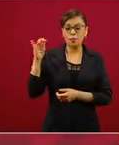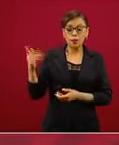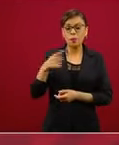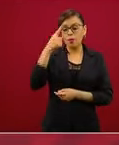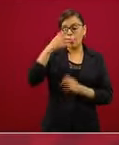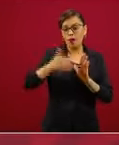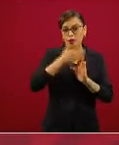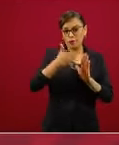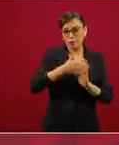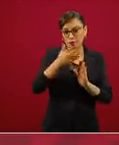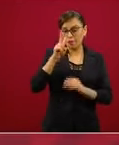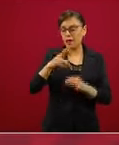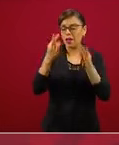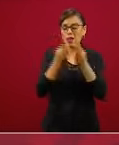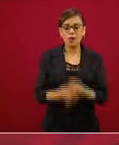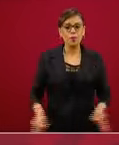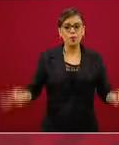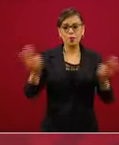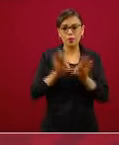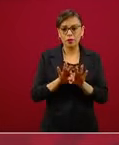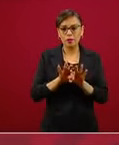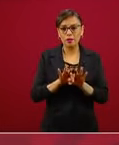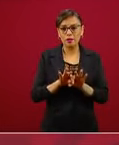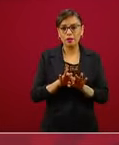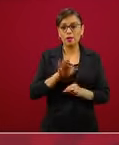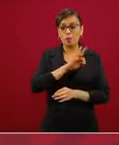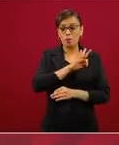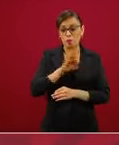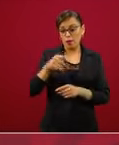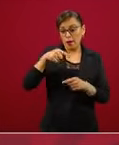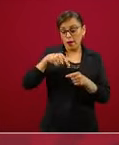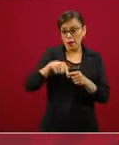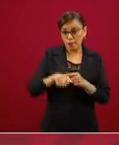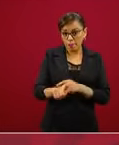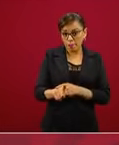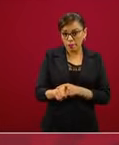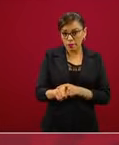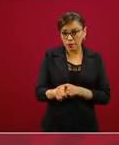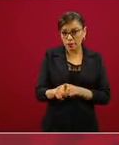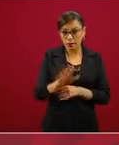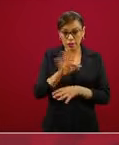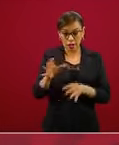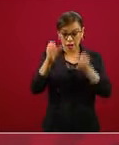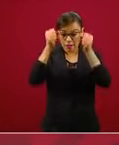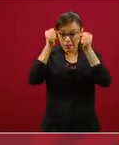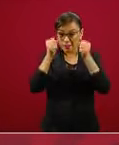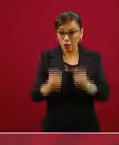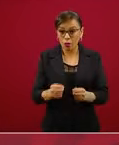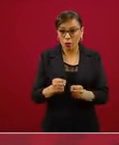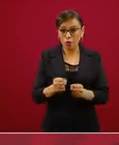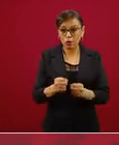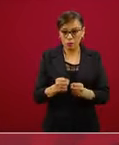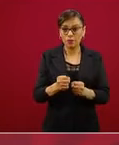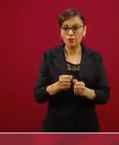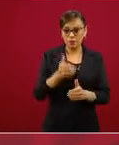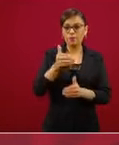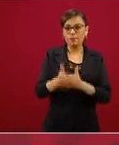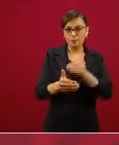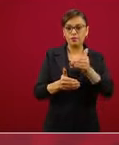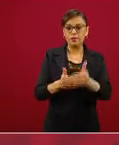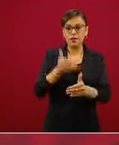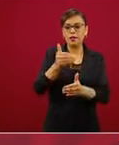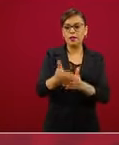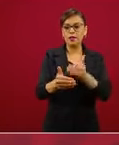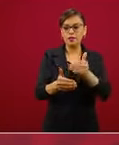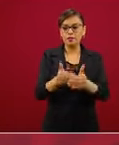Es muy importante que podamos empezar a partir de un momento seguro a ir dando este espacio para